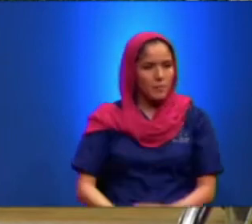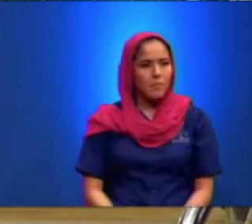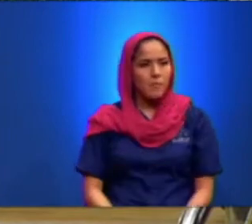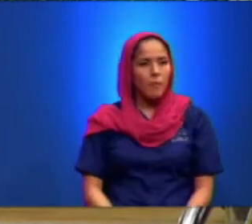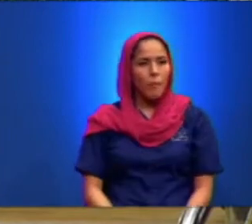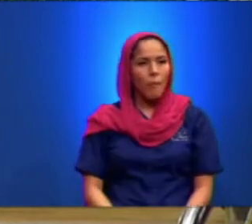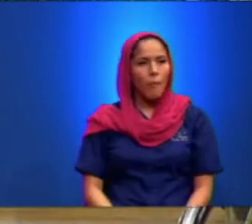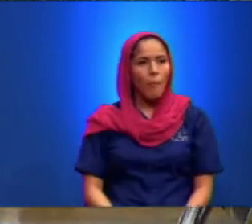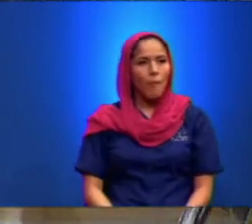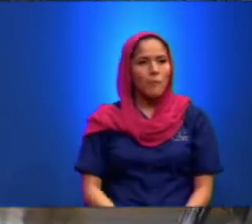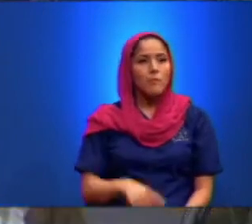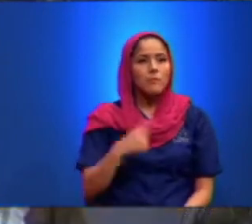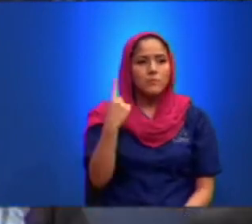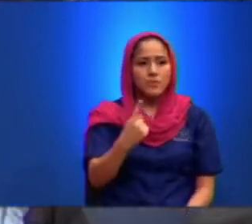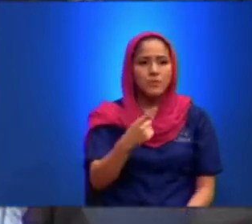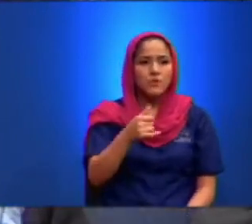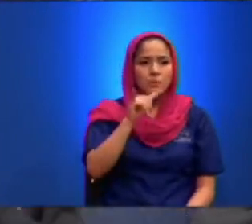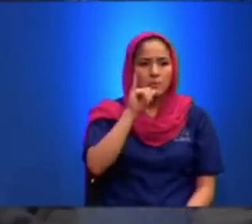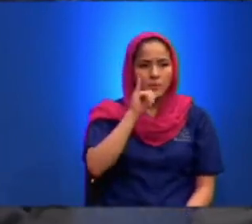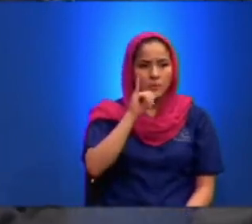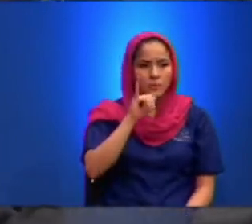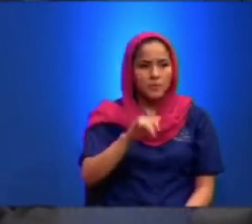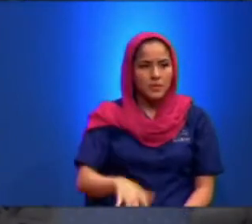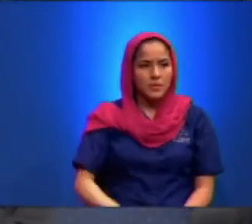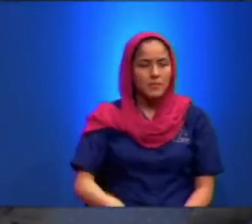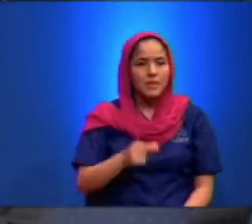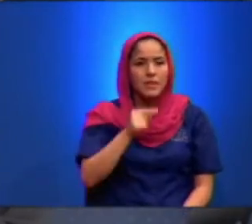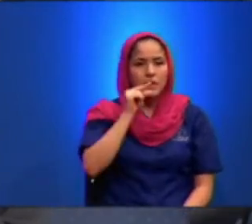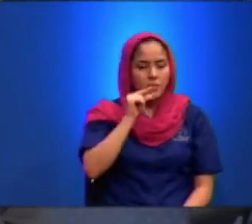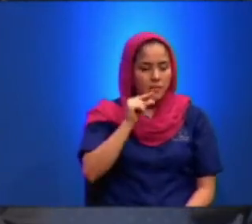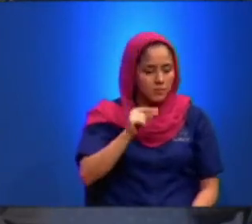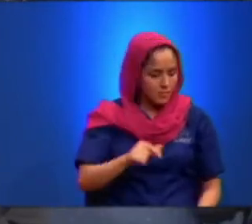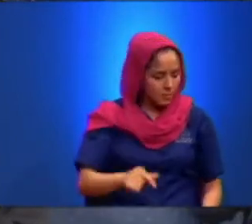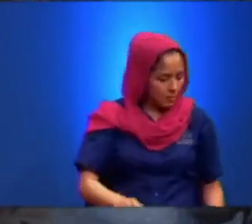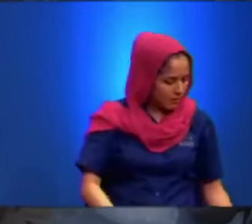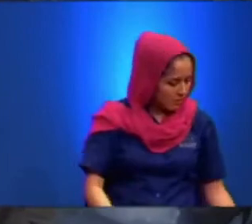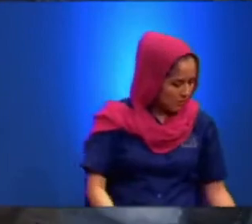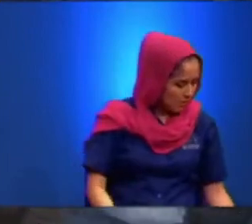Bebamos Todos De la Copa